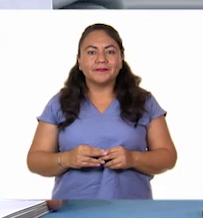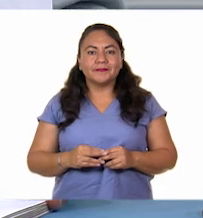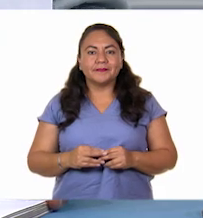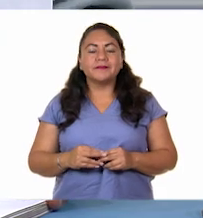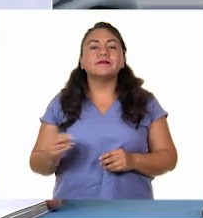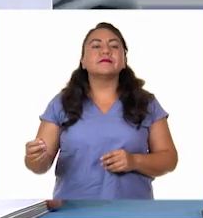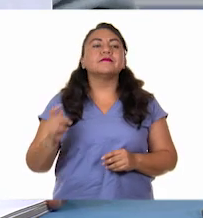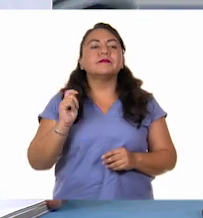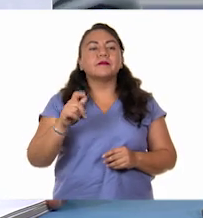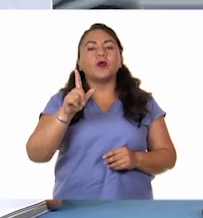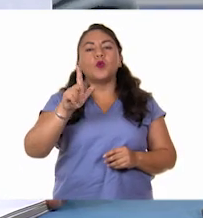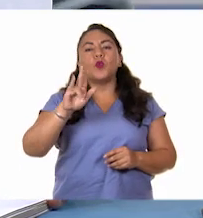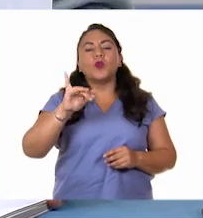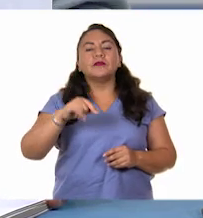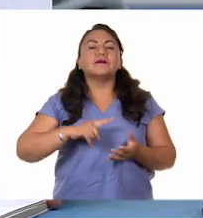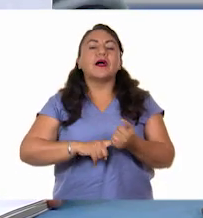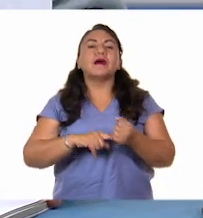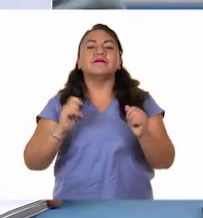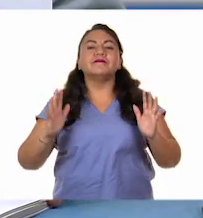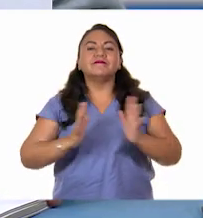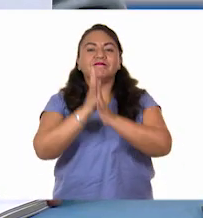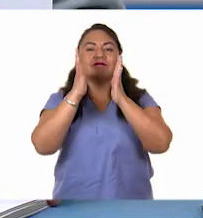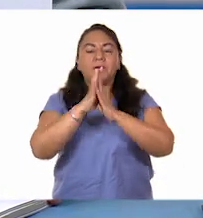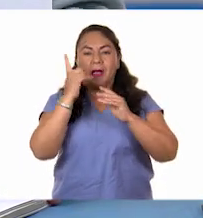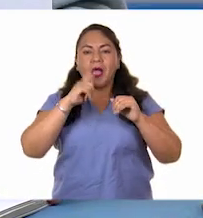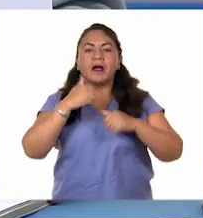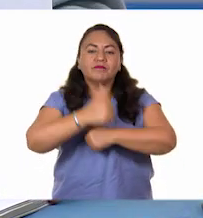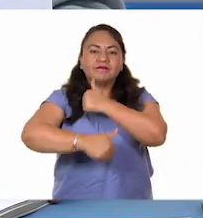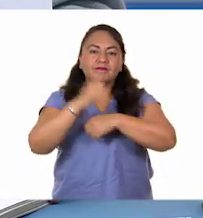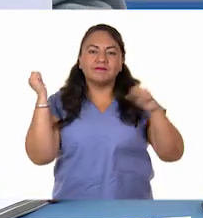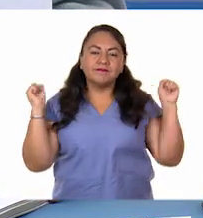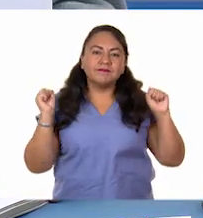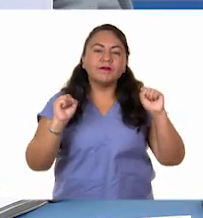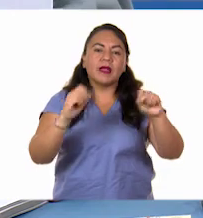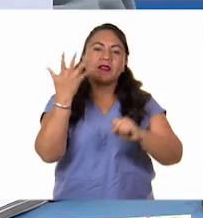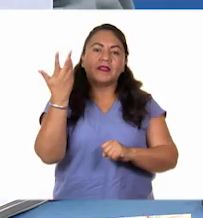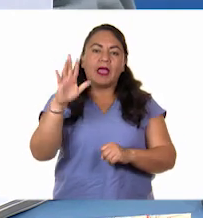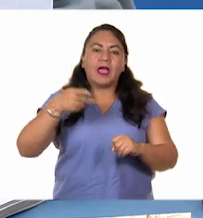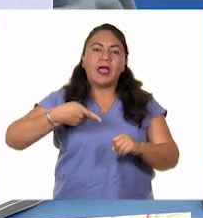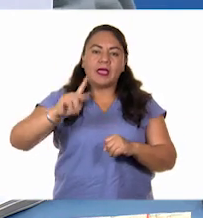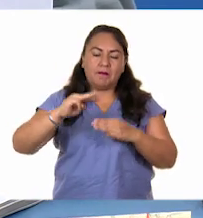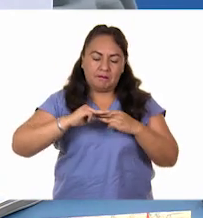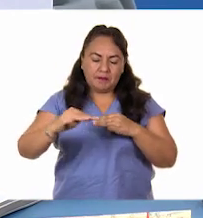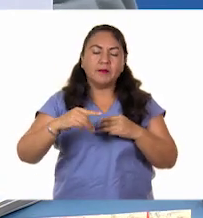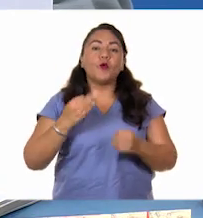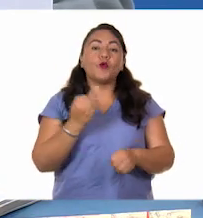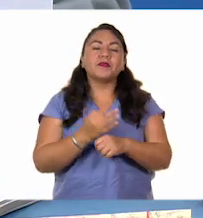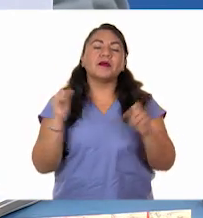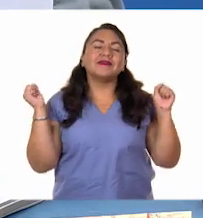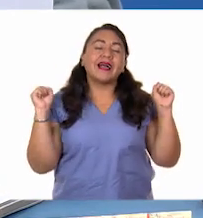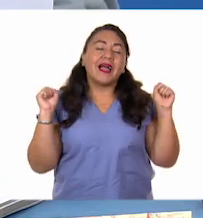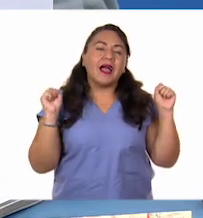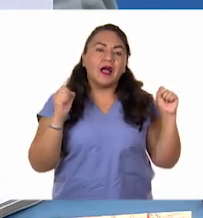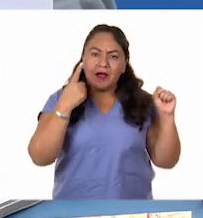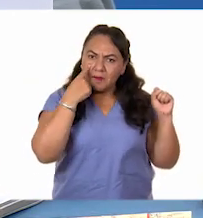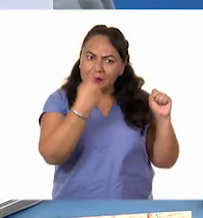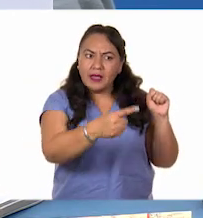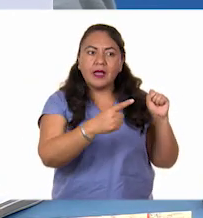Luis está participando en una carrera de 10 kilómetros. Justo ahora pasa por un letrero que dice